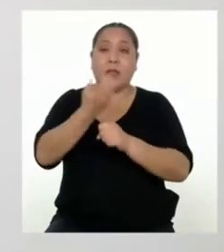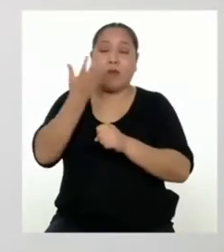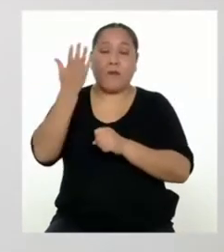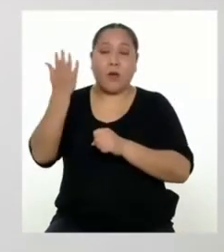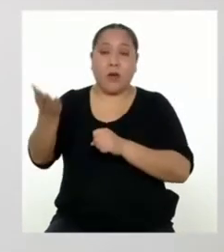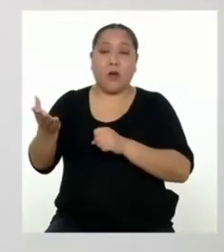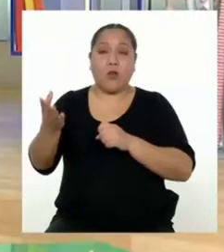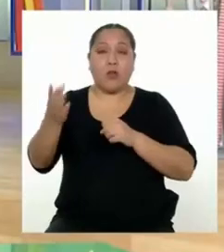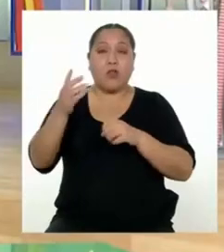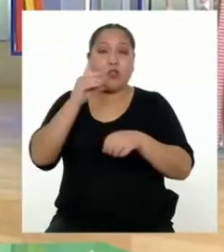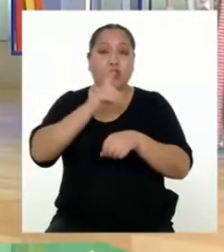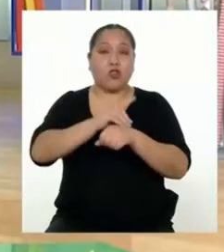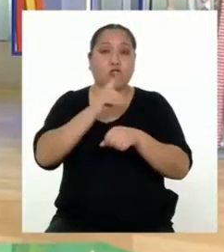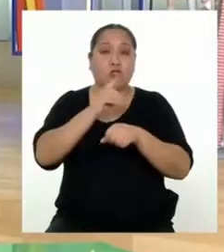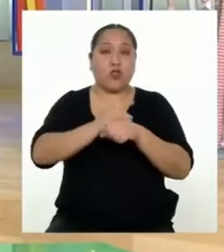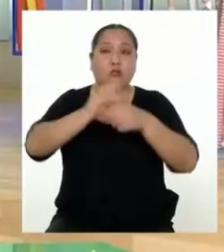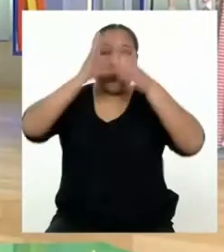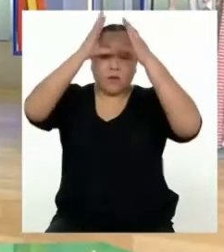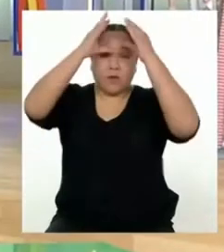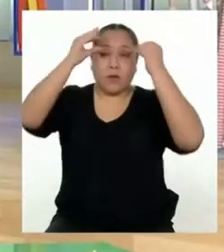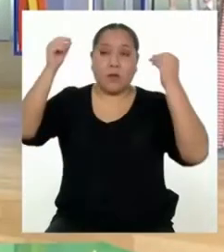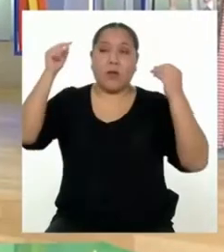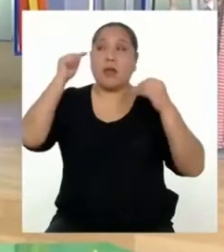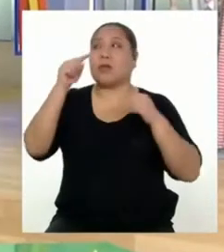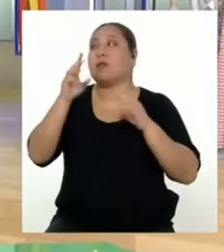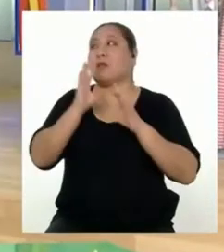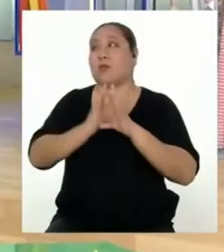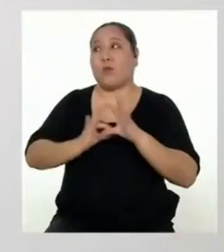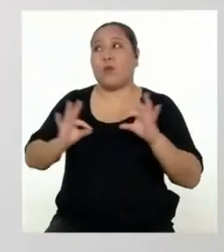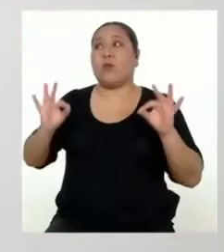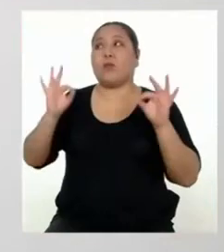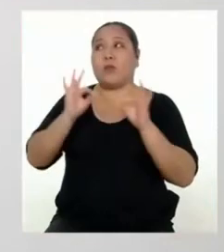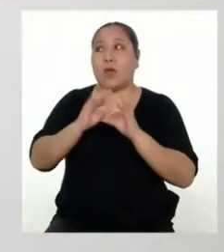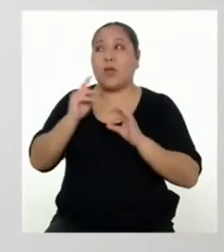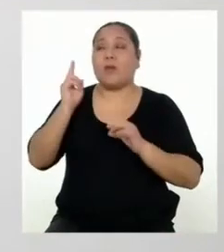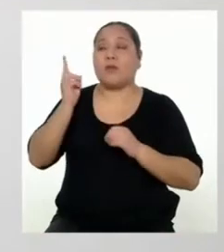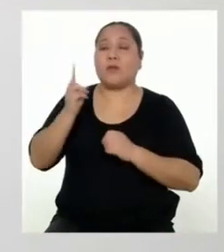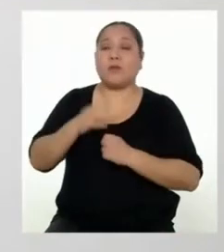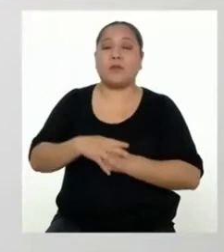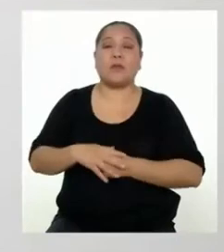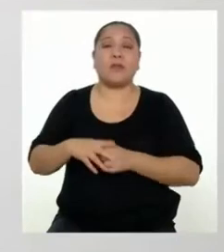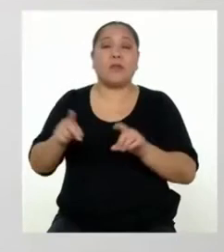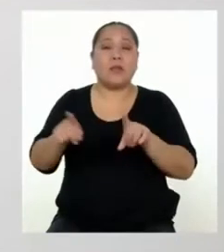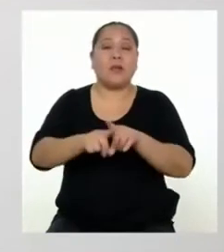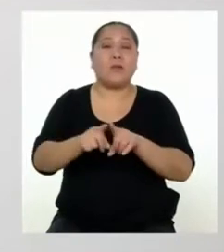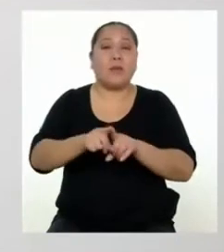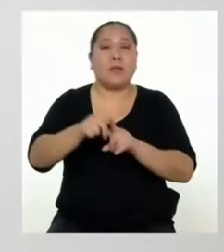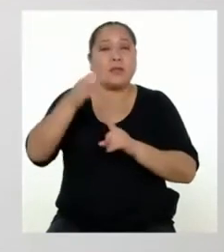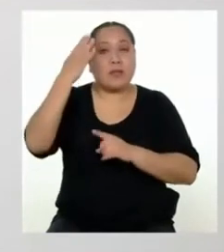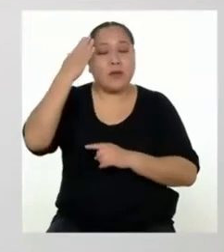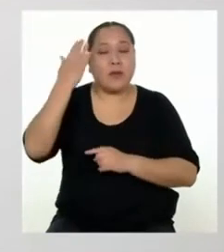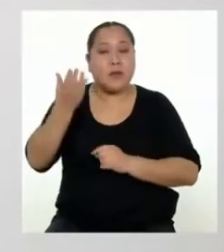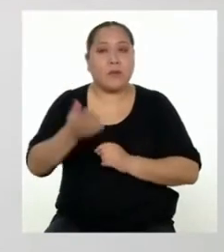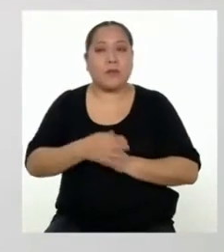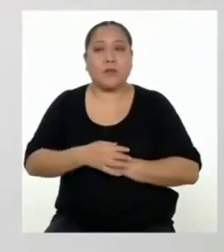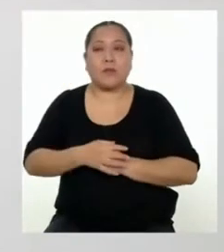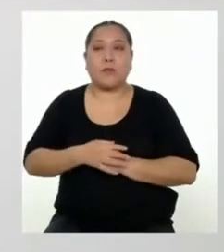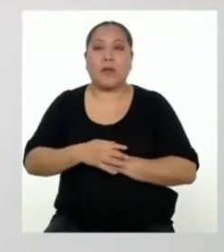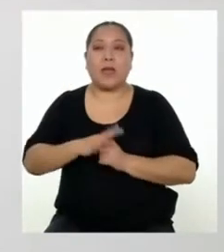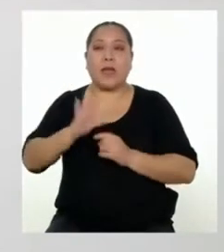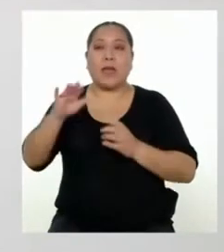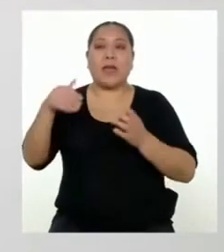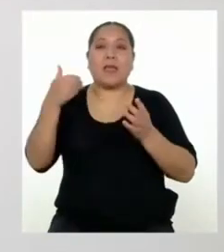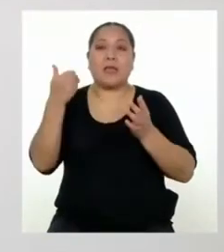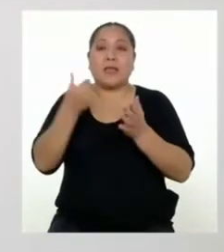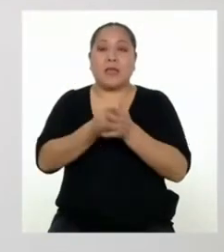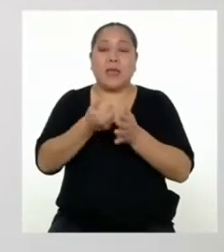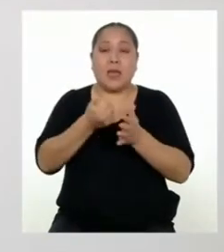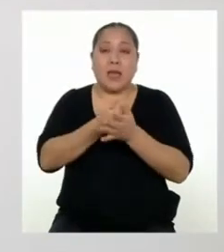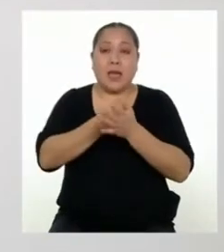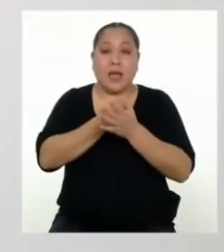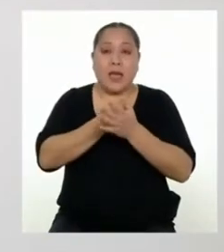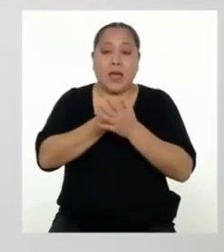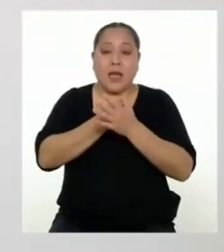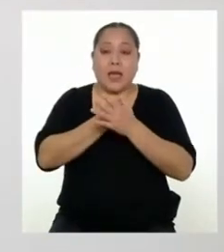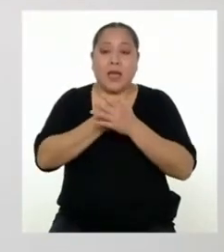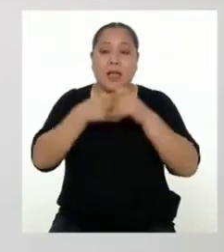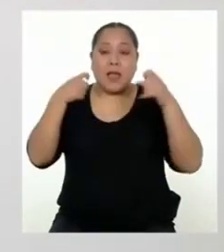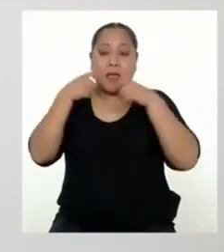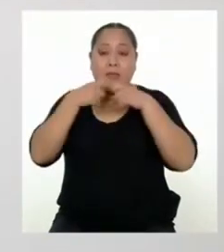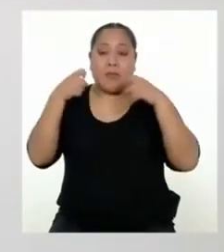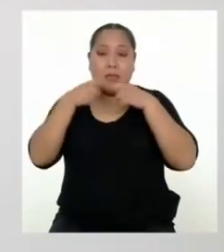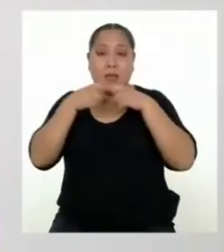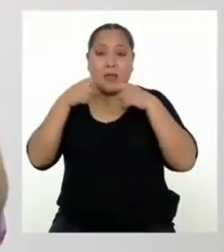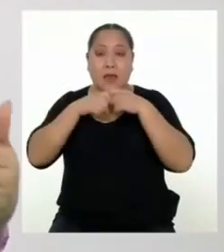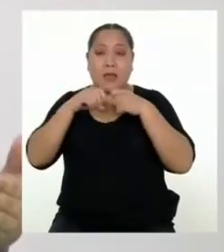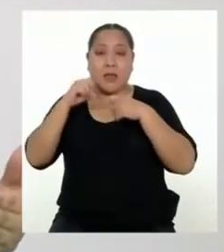y las enfermeras. Muy importante eso, profesora. También sabemos que para que llegue la energía a nuestros hogares,